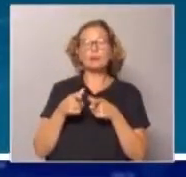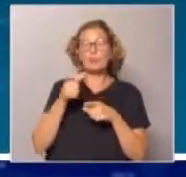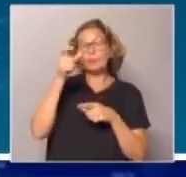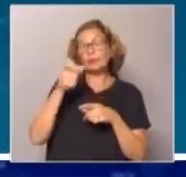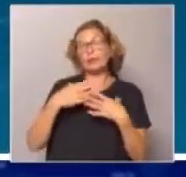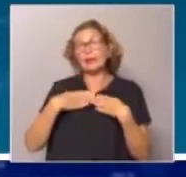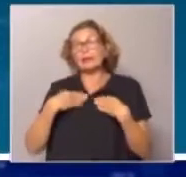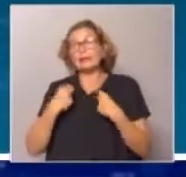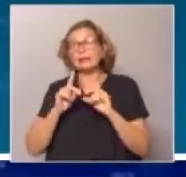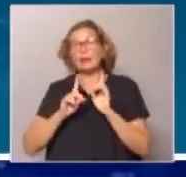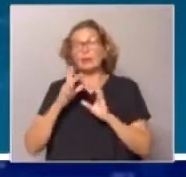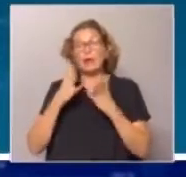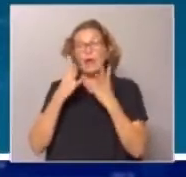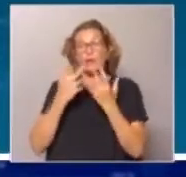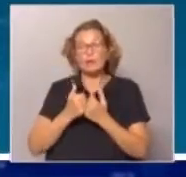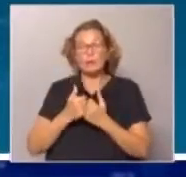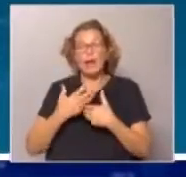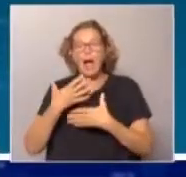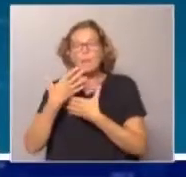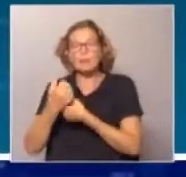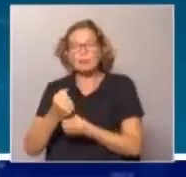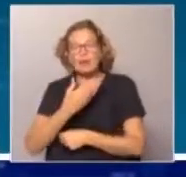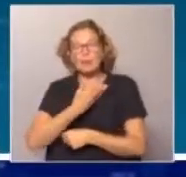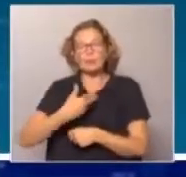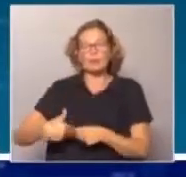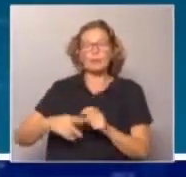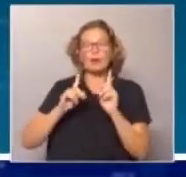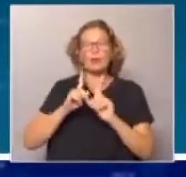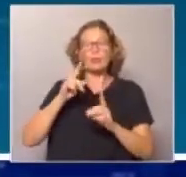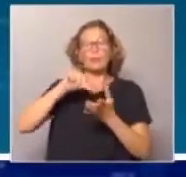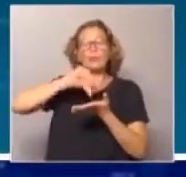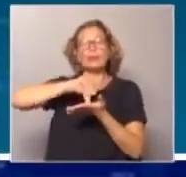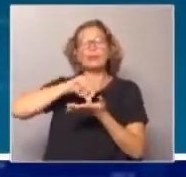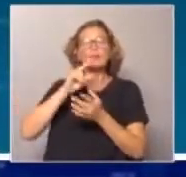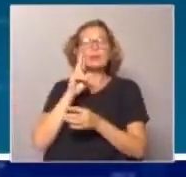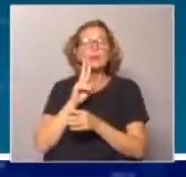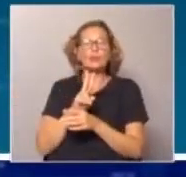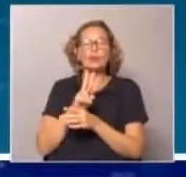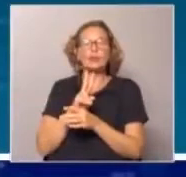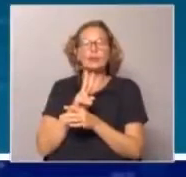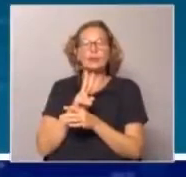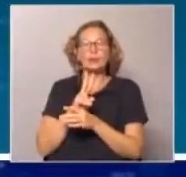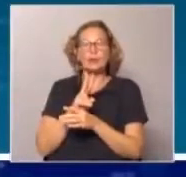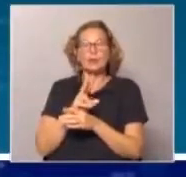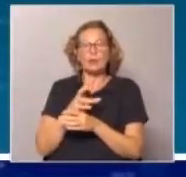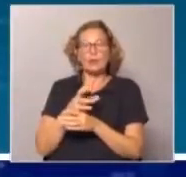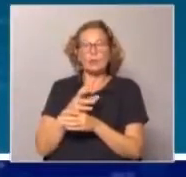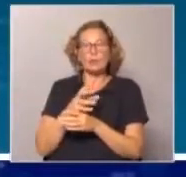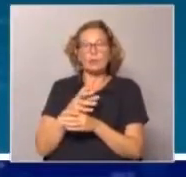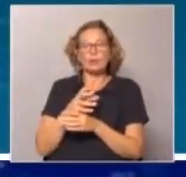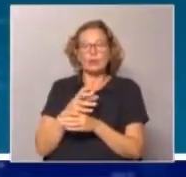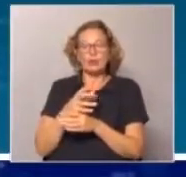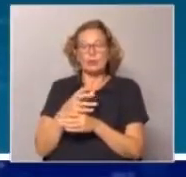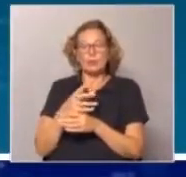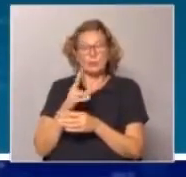personas se sienten de alguna forma apoyadas por el gobierno y esto en algunos países se ha visto como la población que se siente